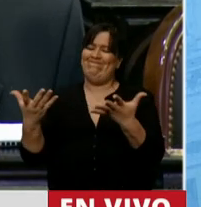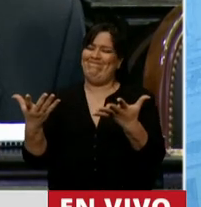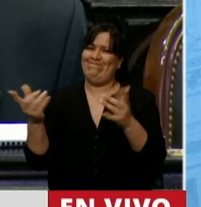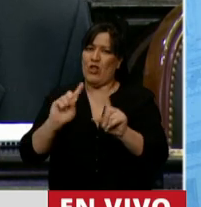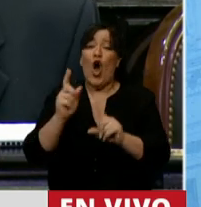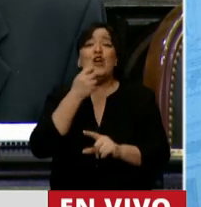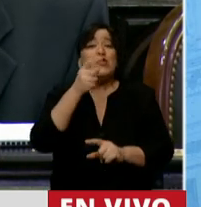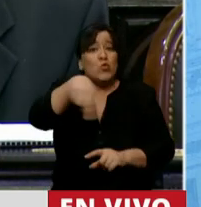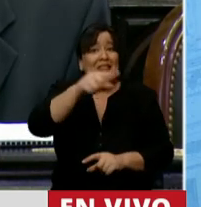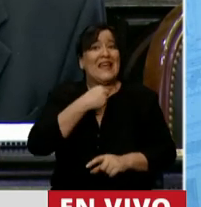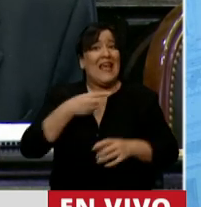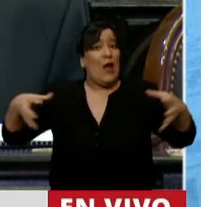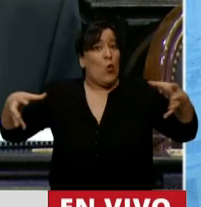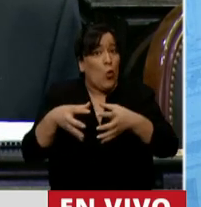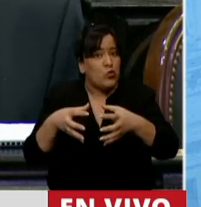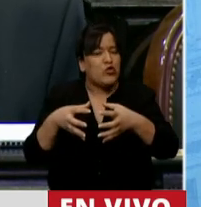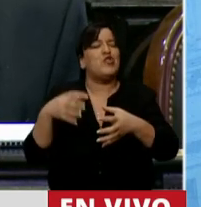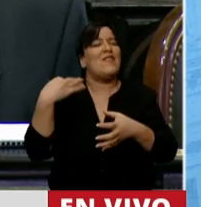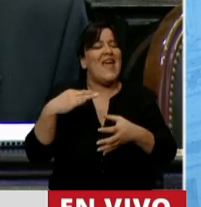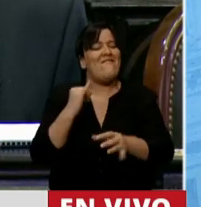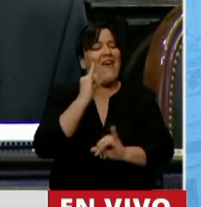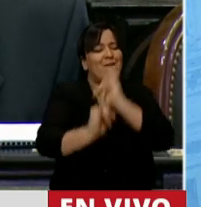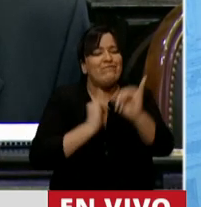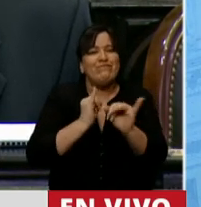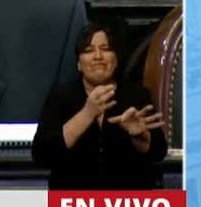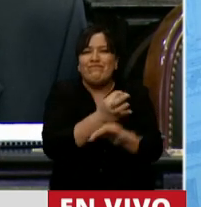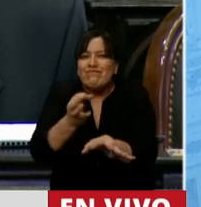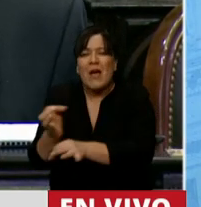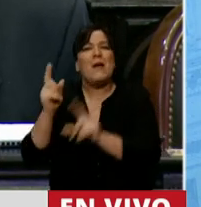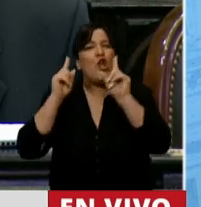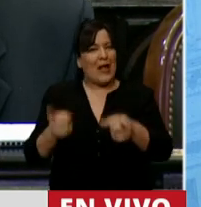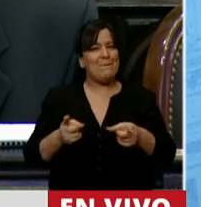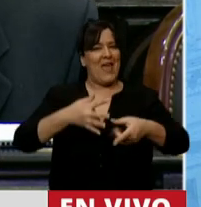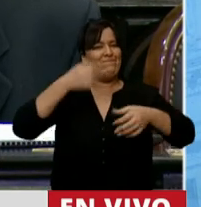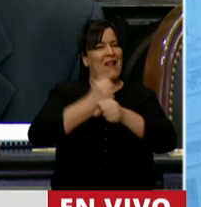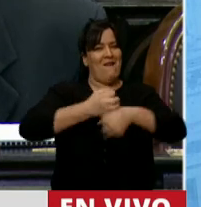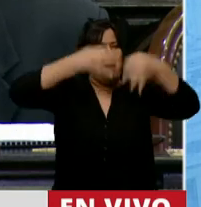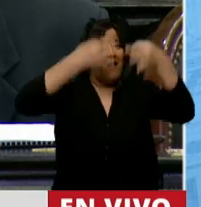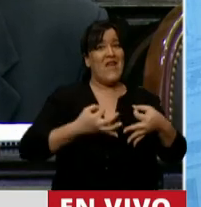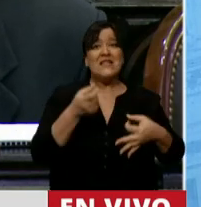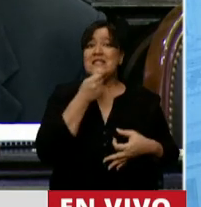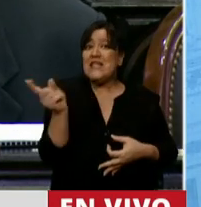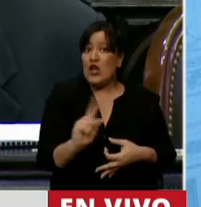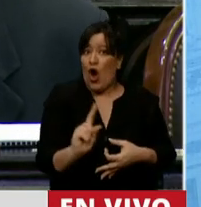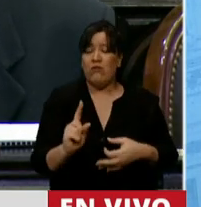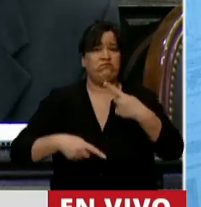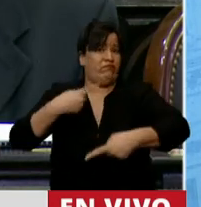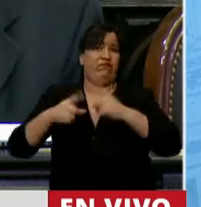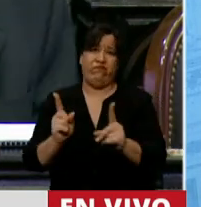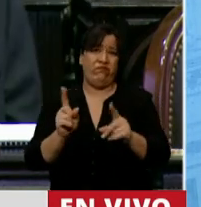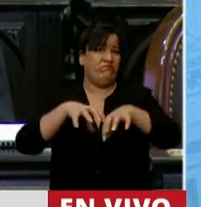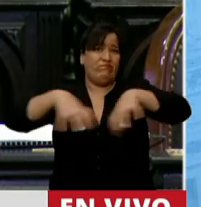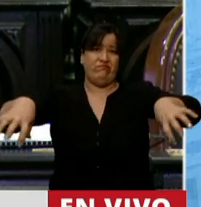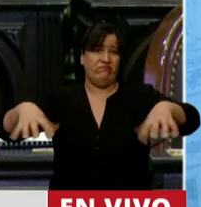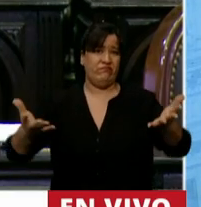van a ver juntos si hay docencia, pero también si hay decencia. Si no, tendremos que seguir por vierdedas separadas.